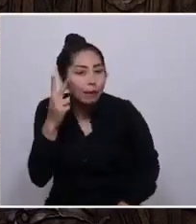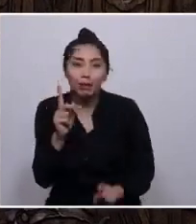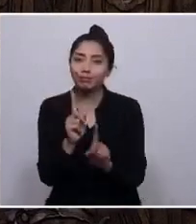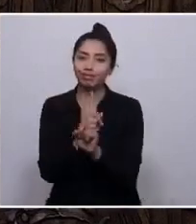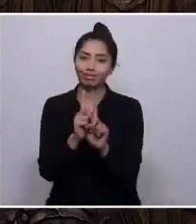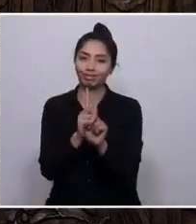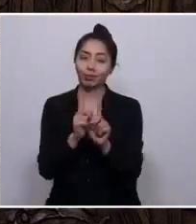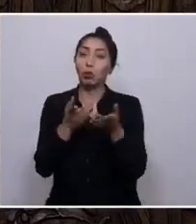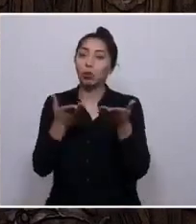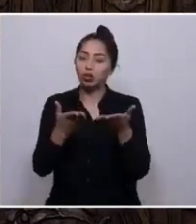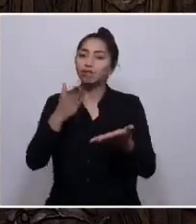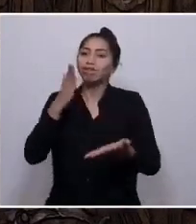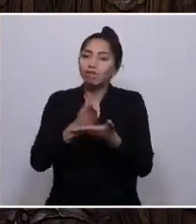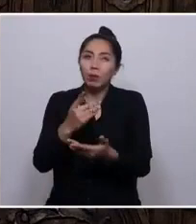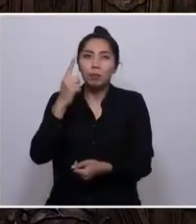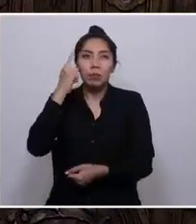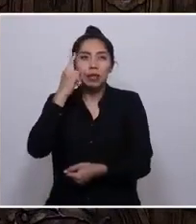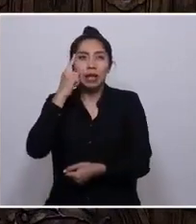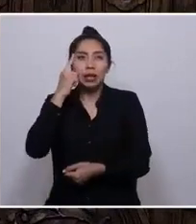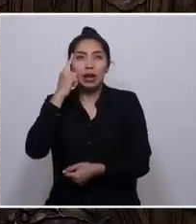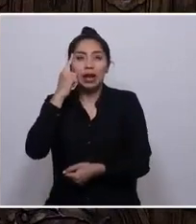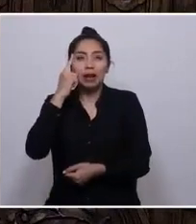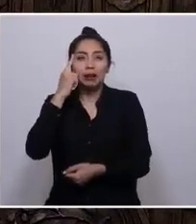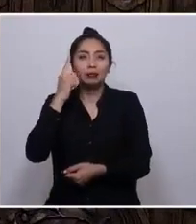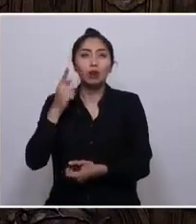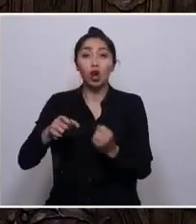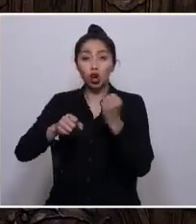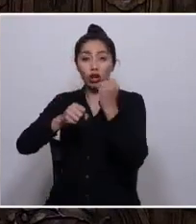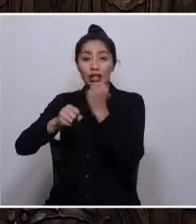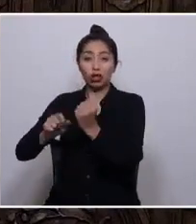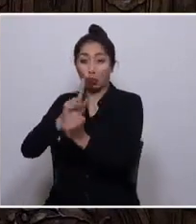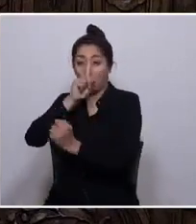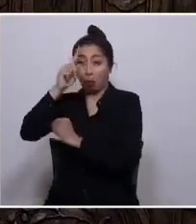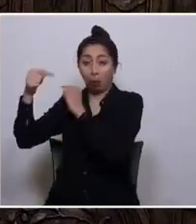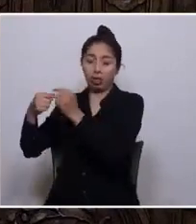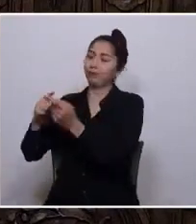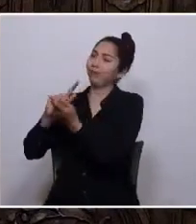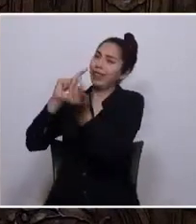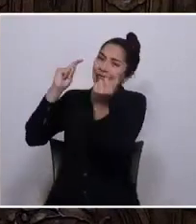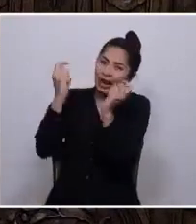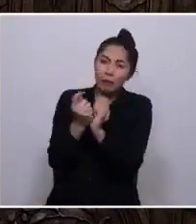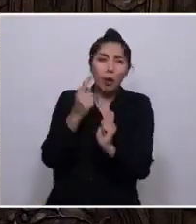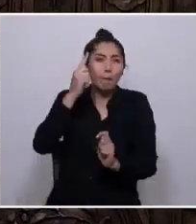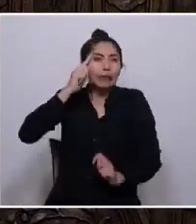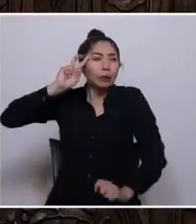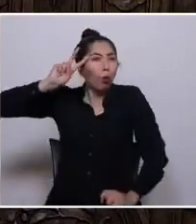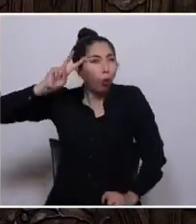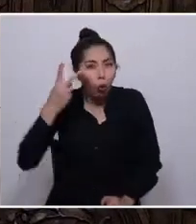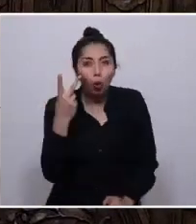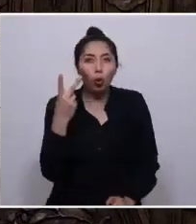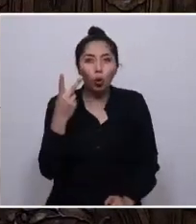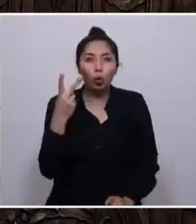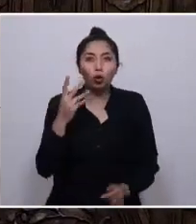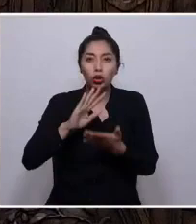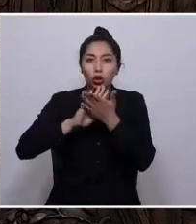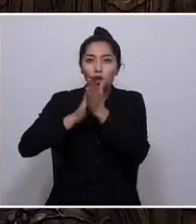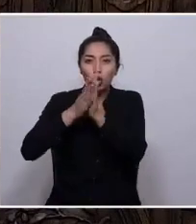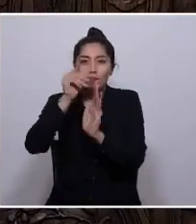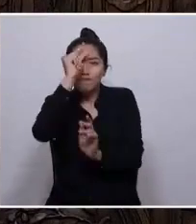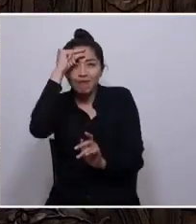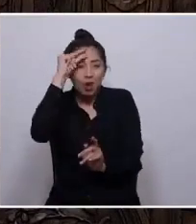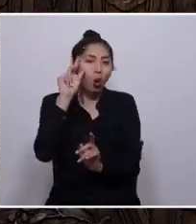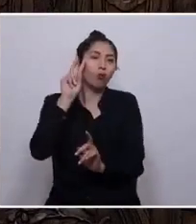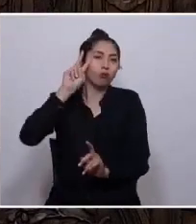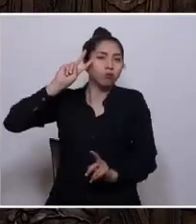debemos pensar en la descolonización del poder, en la descolonización del pensamiento y las epistemologías. Y esa es la